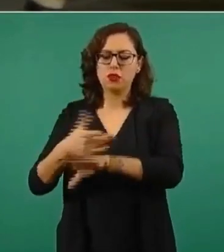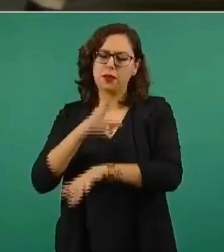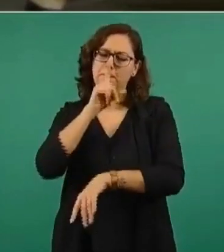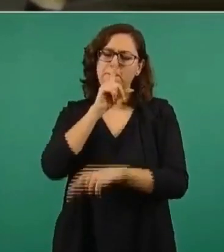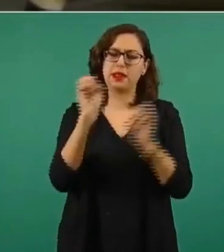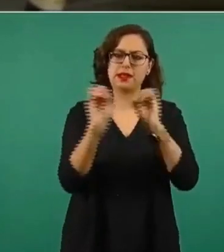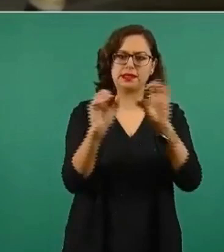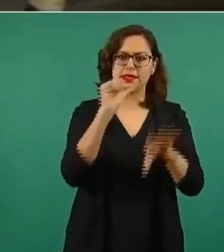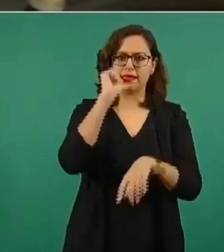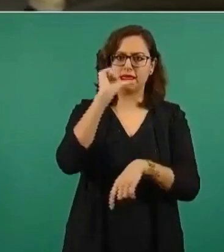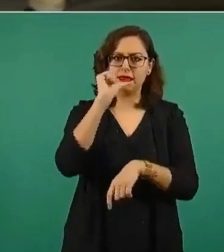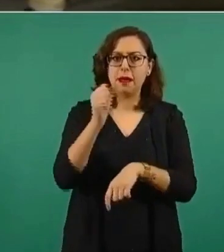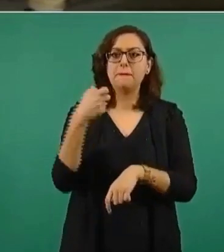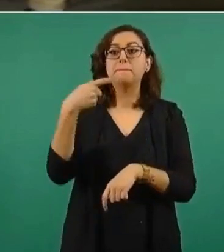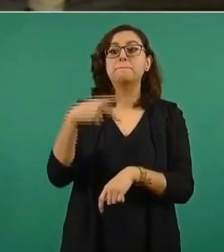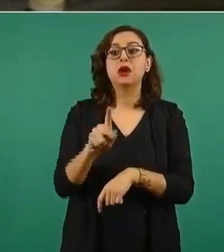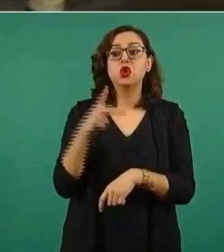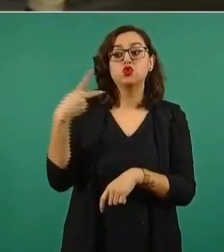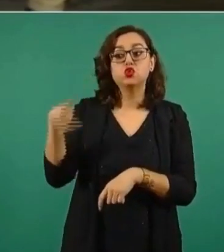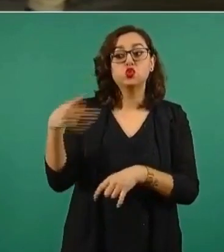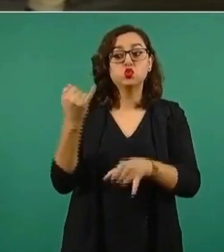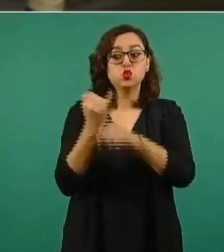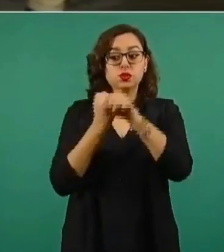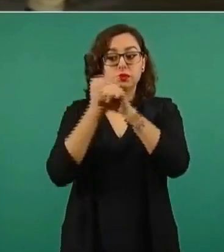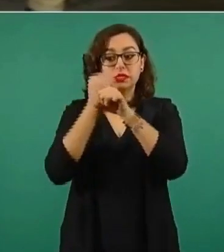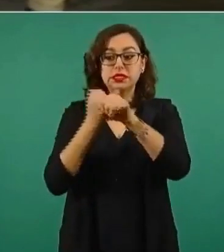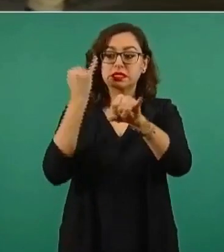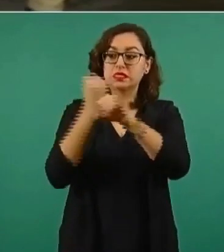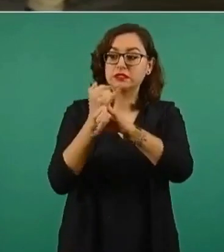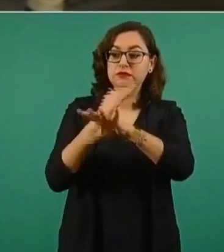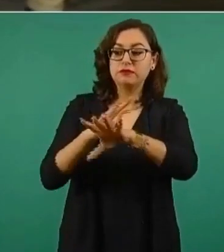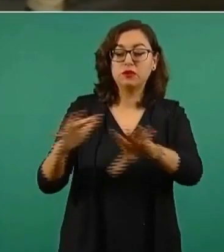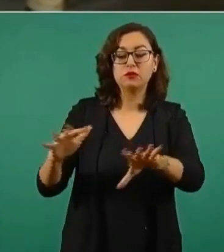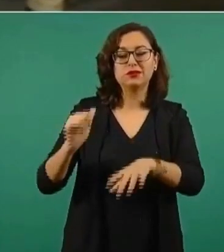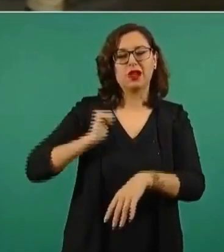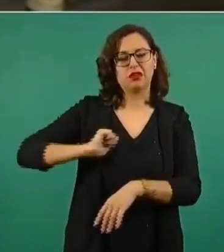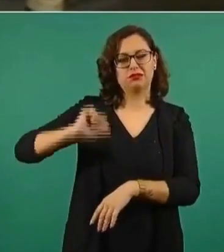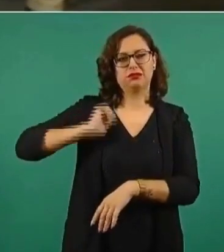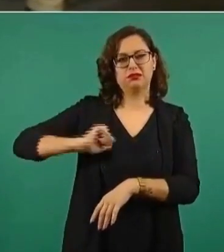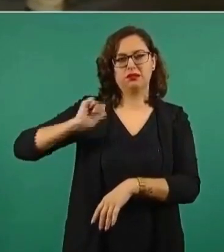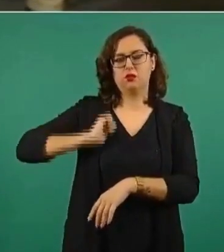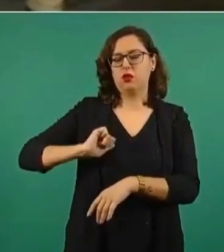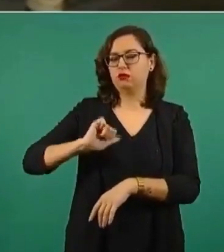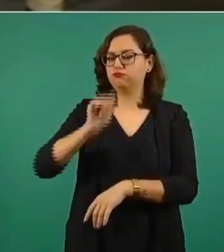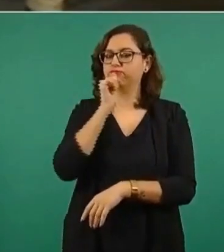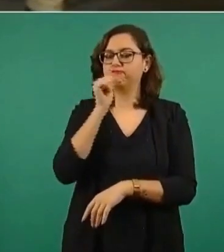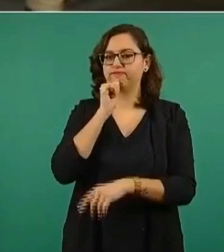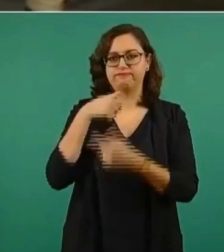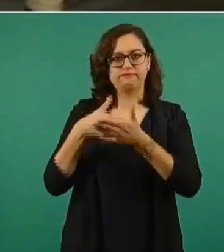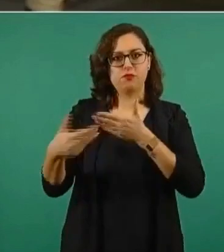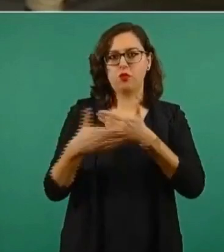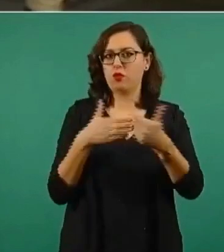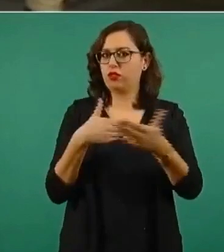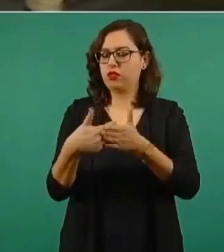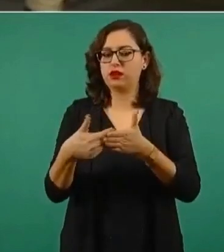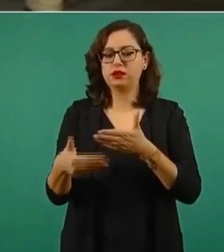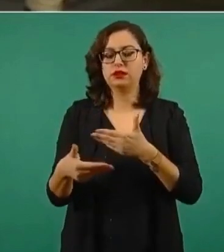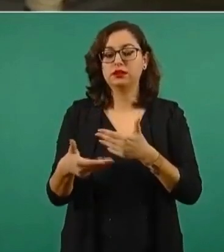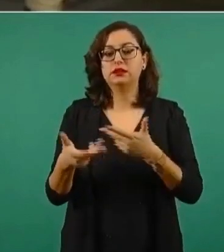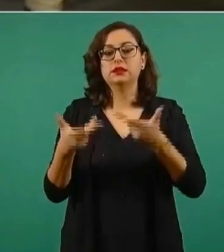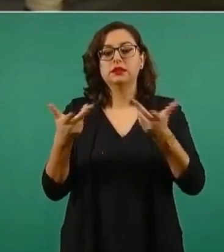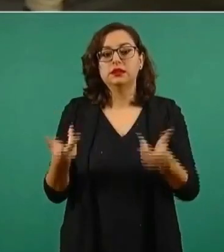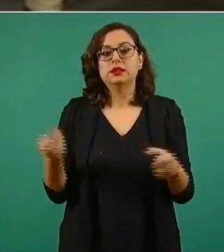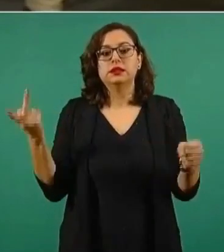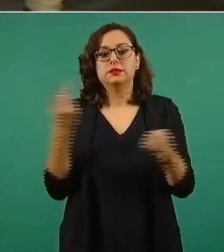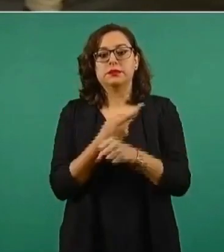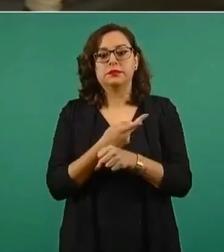pasado la información en lo que toca a la presencia del litio en México. Entonces, es únicamente porque todas